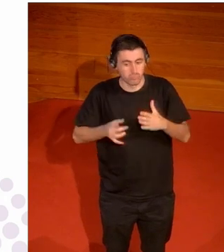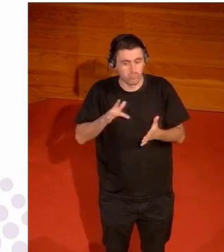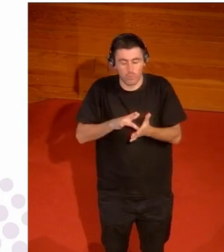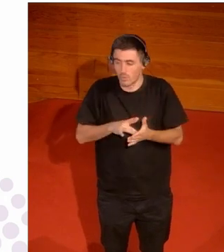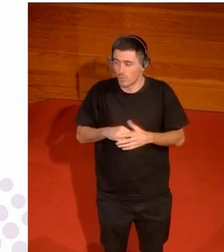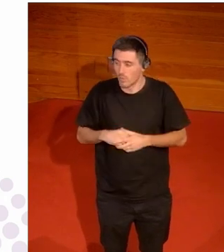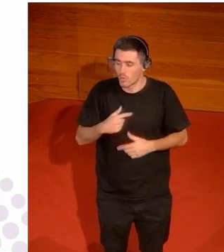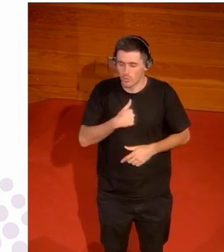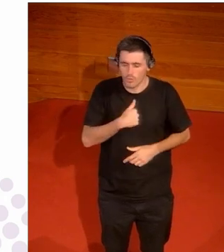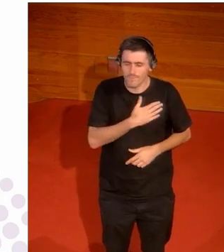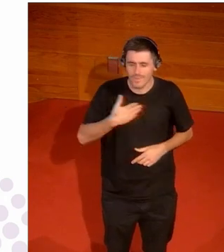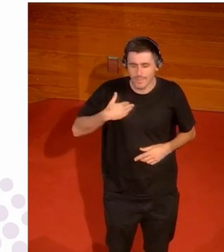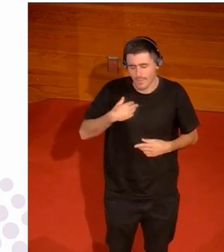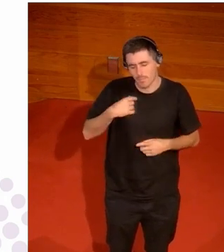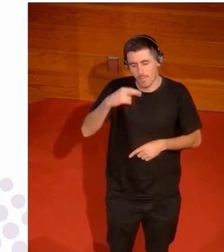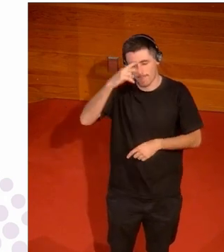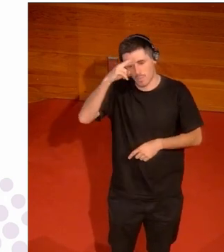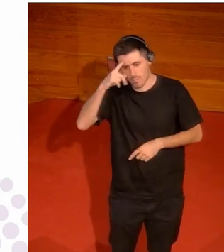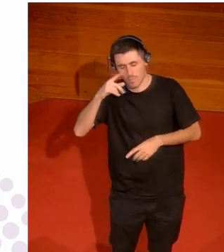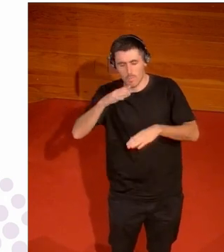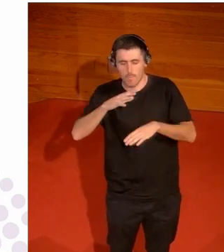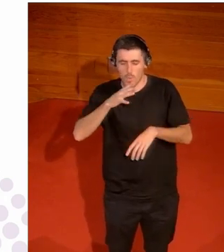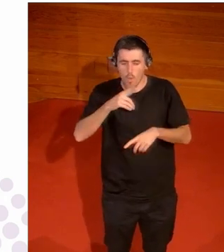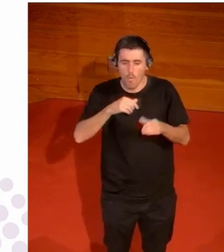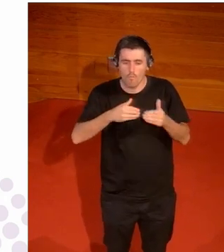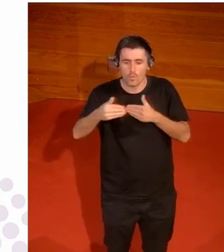quería trasladarte un poco la preocupación que podamos tener a futuro